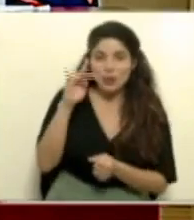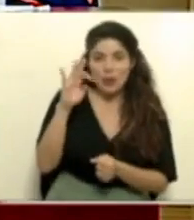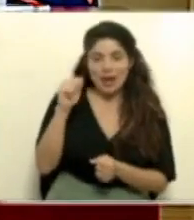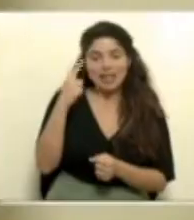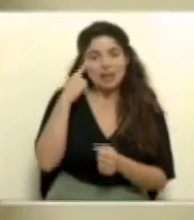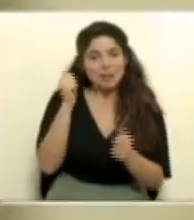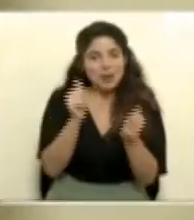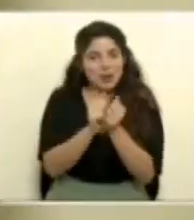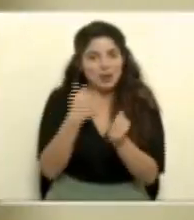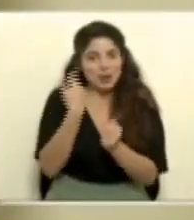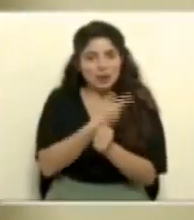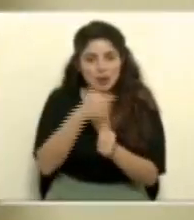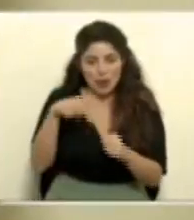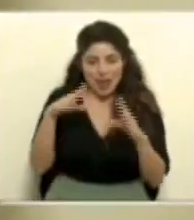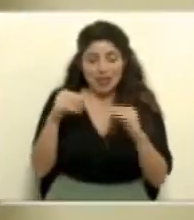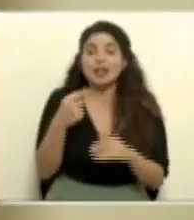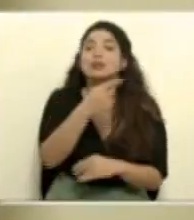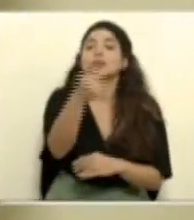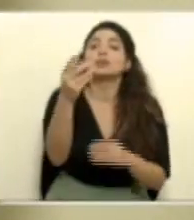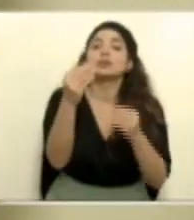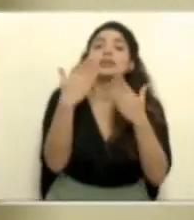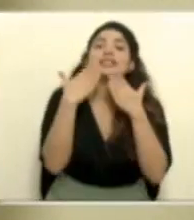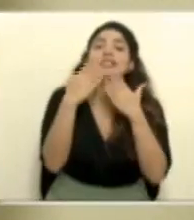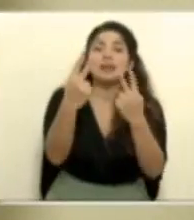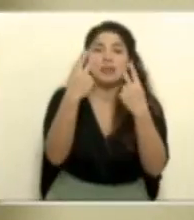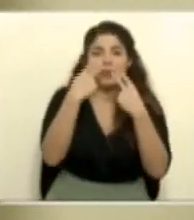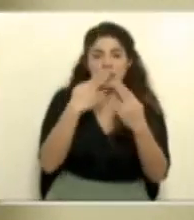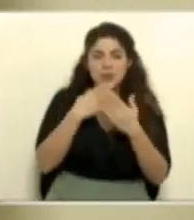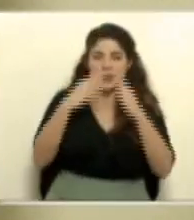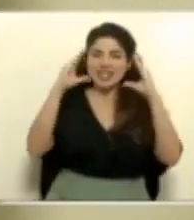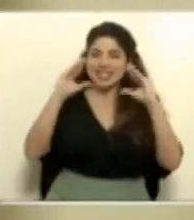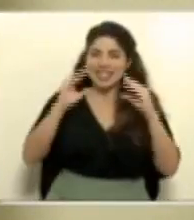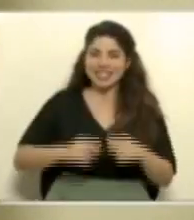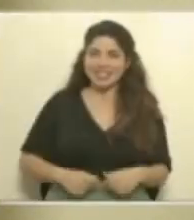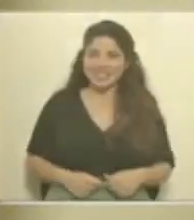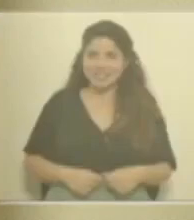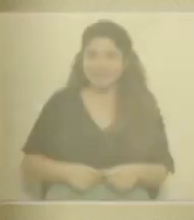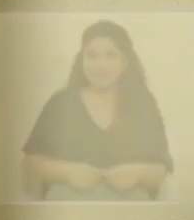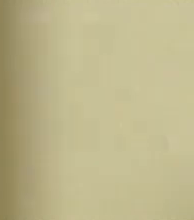acompañado esta tarde a ustedes muchas gracias por su sintonía muy buenas tardes